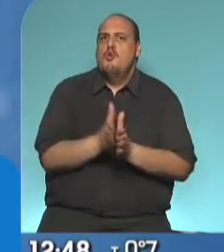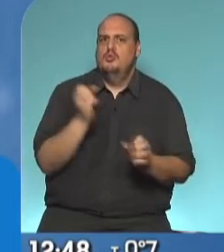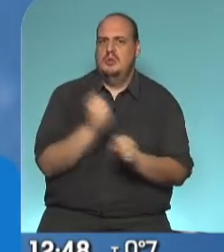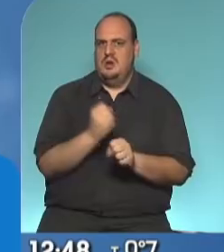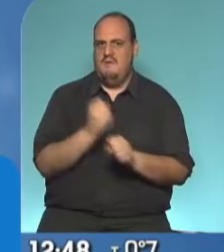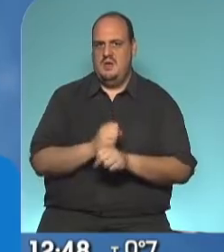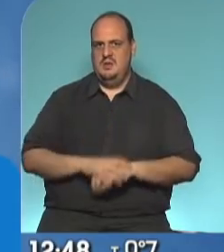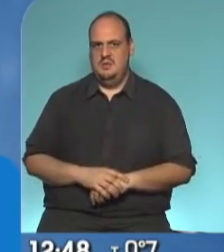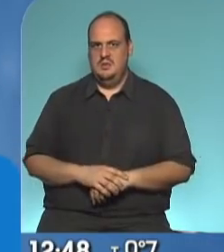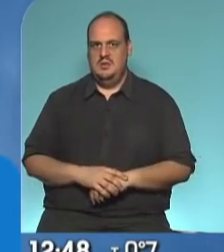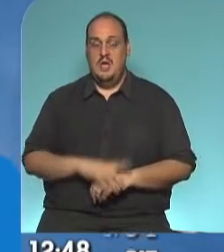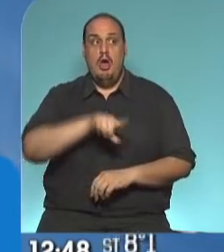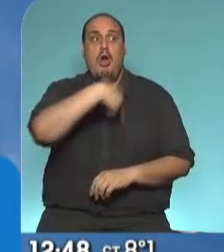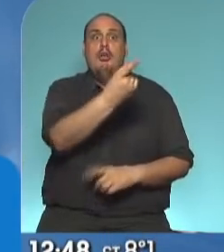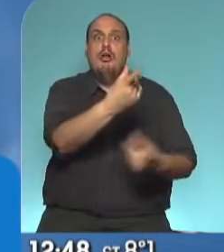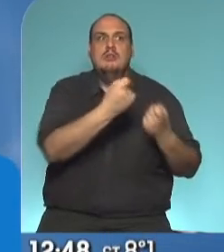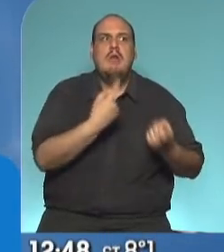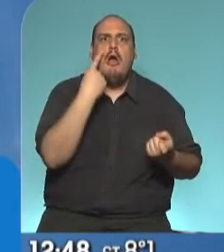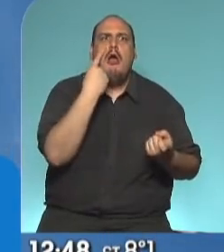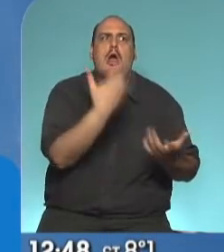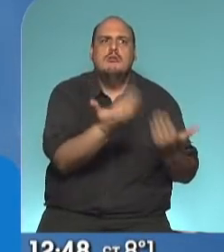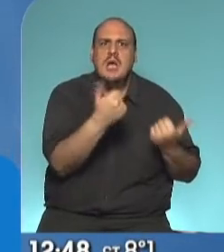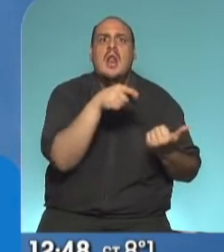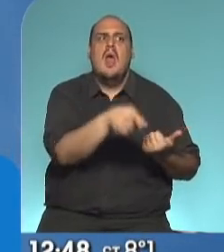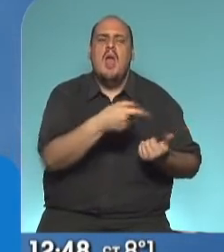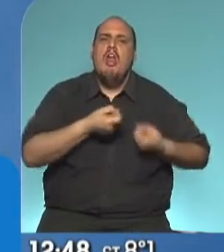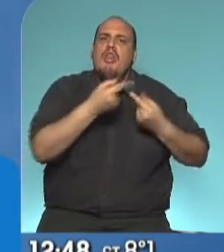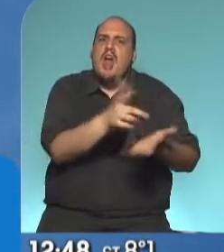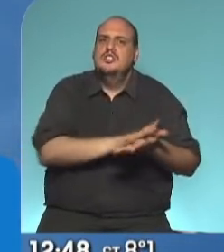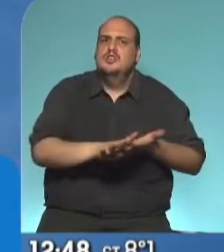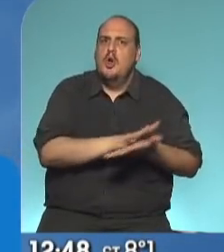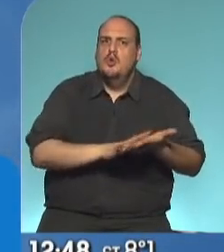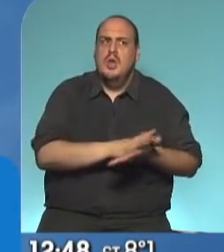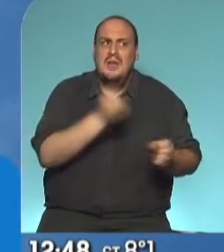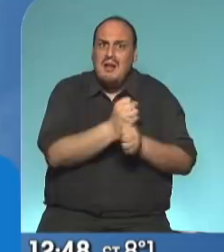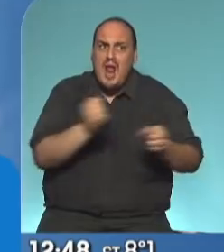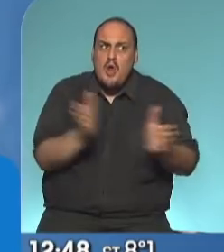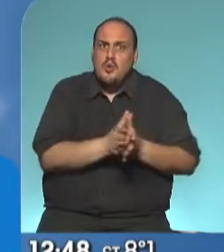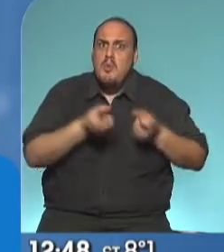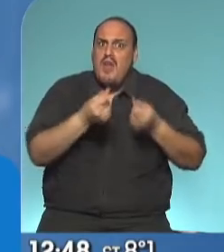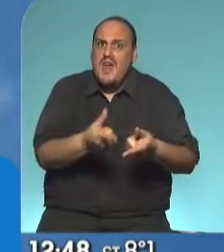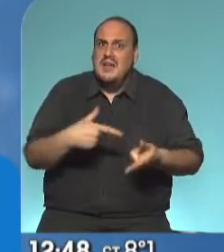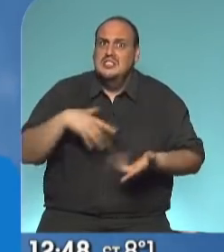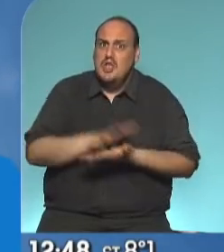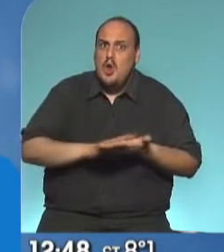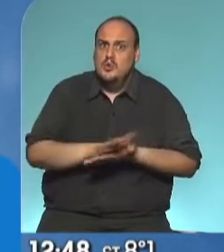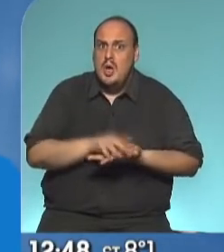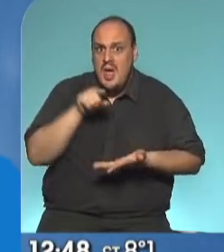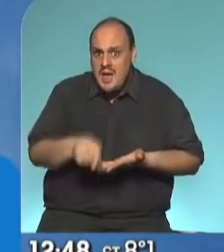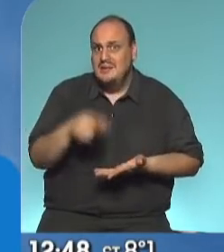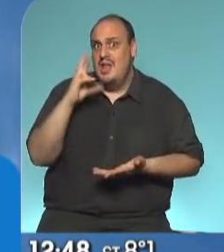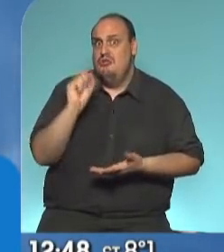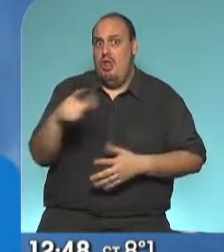Conocer lo que el otro necesita y llevar soluciones. Si trabajar juntos para llevar soluciones, para eso estamos gobernando.